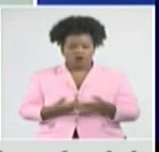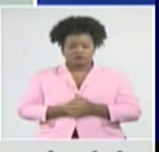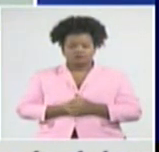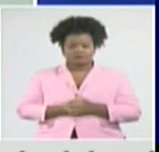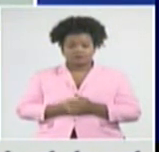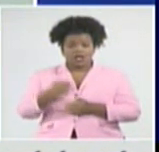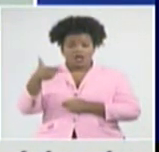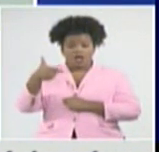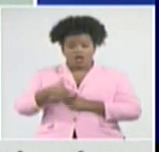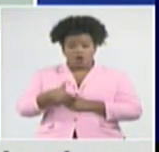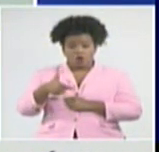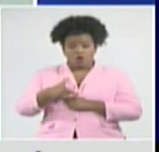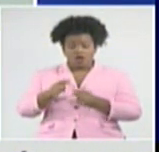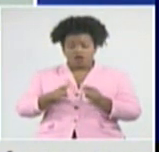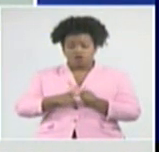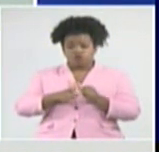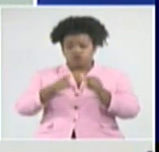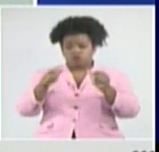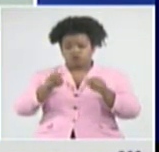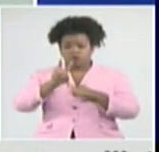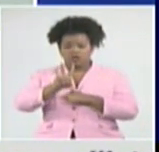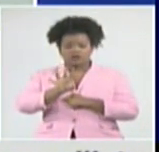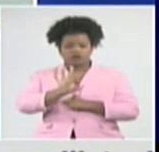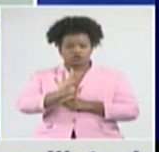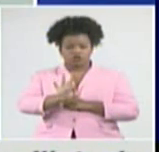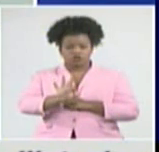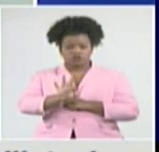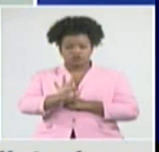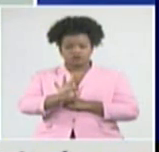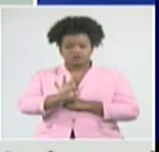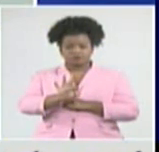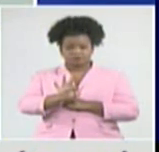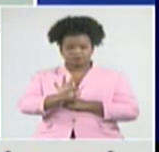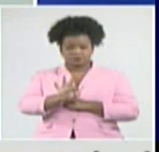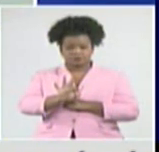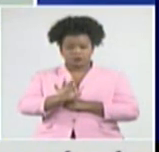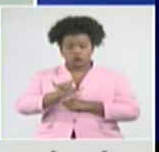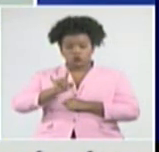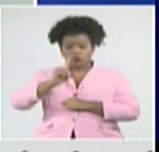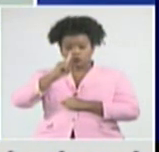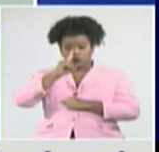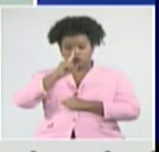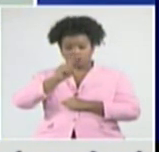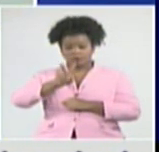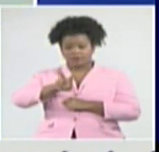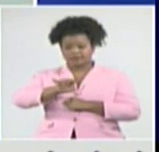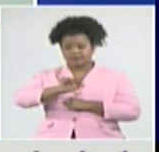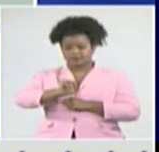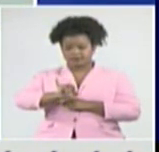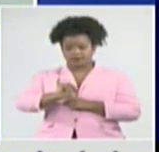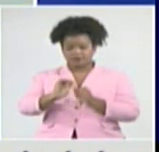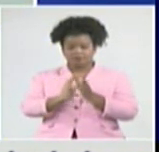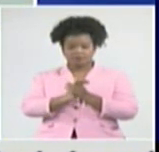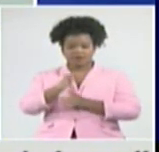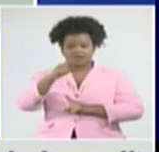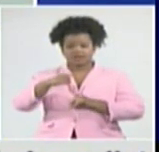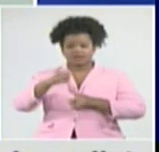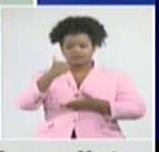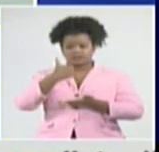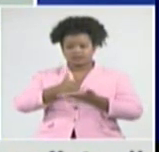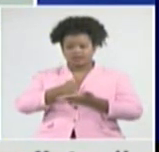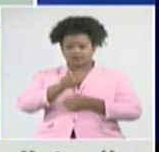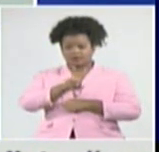Grande, con la mayor transmisión, 28 casos positivos, Unión de Reyes 26, Matanzas 22,